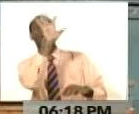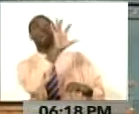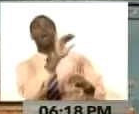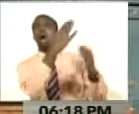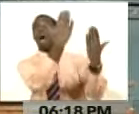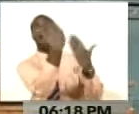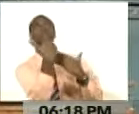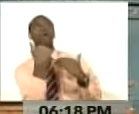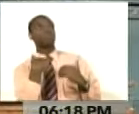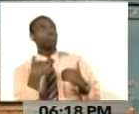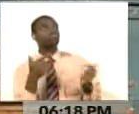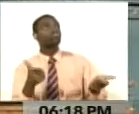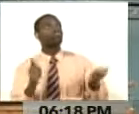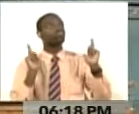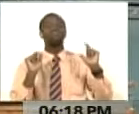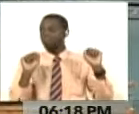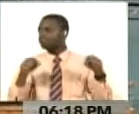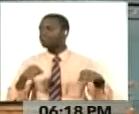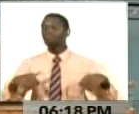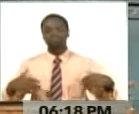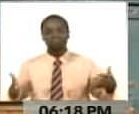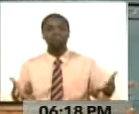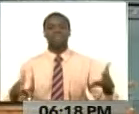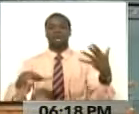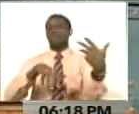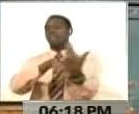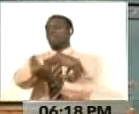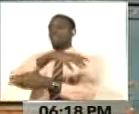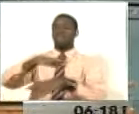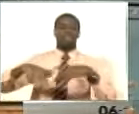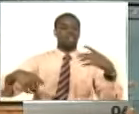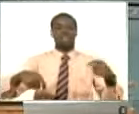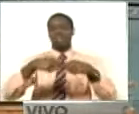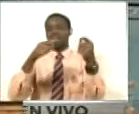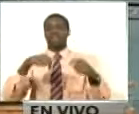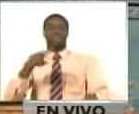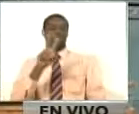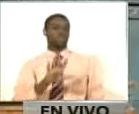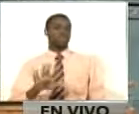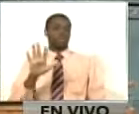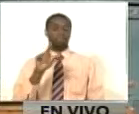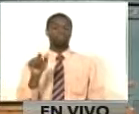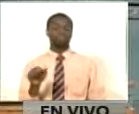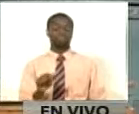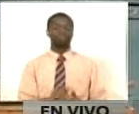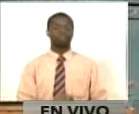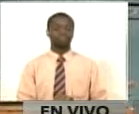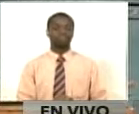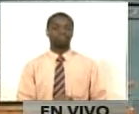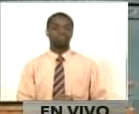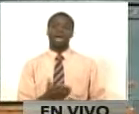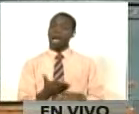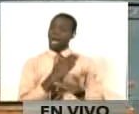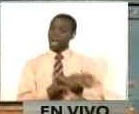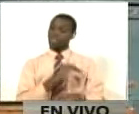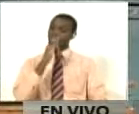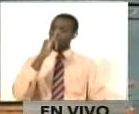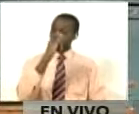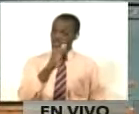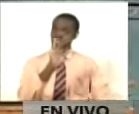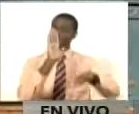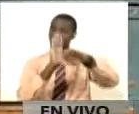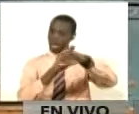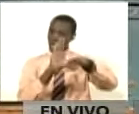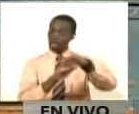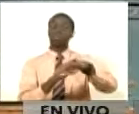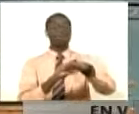y la luz verde para hacer y deshacer en nuestra patria. Lo denunciamos y